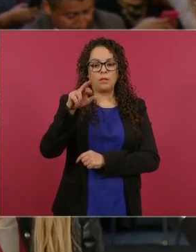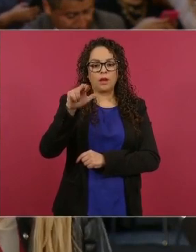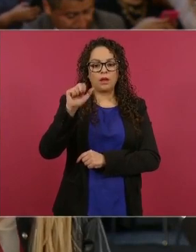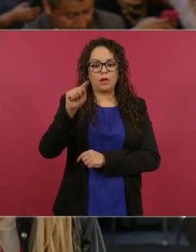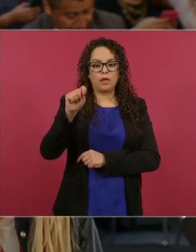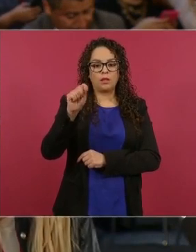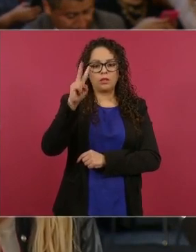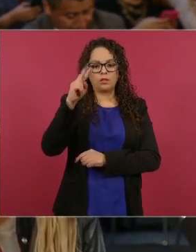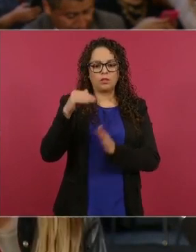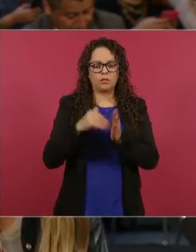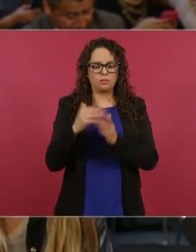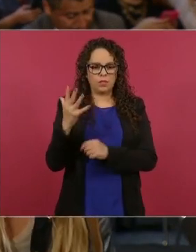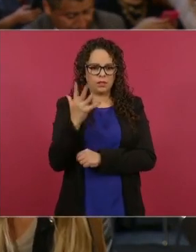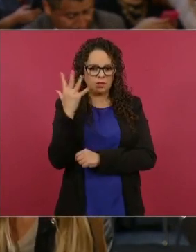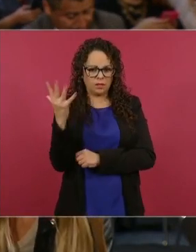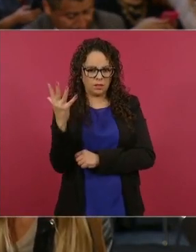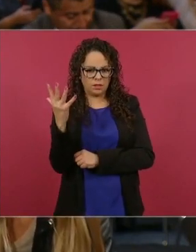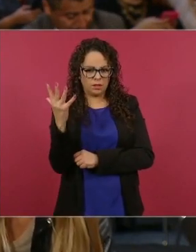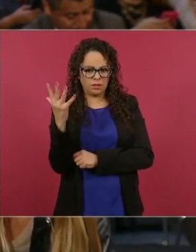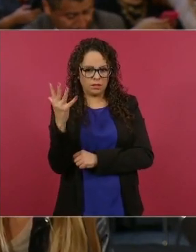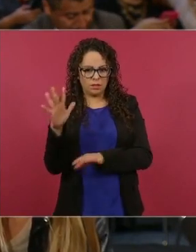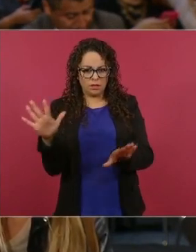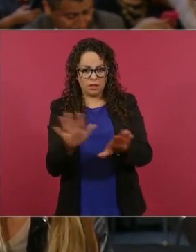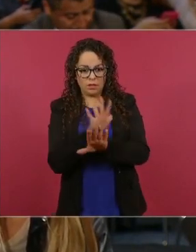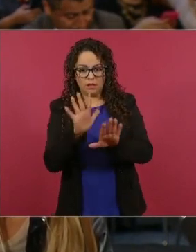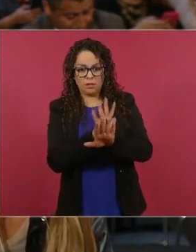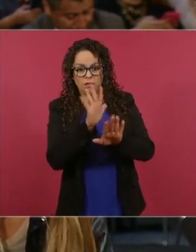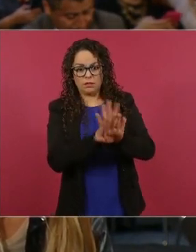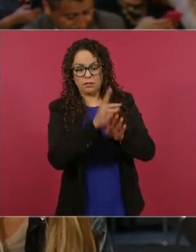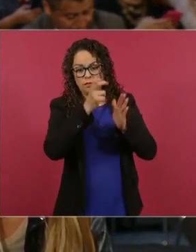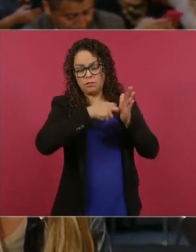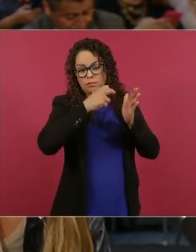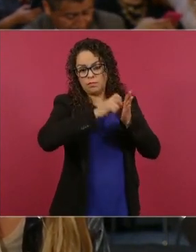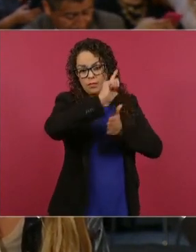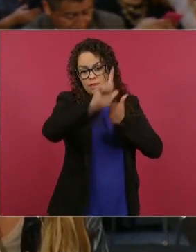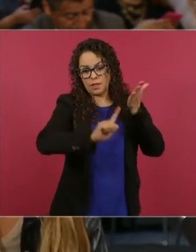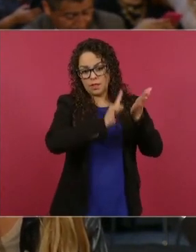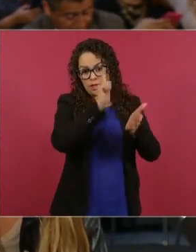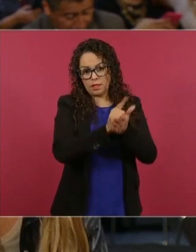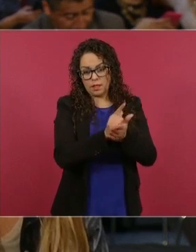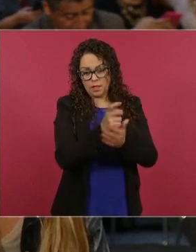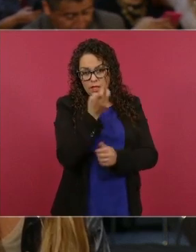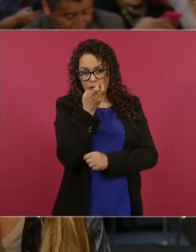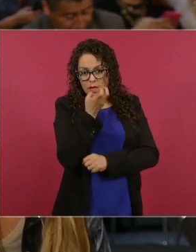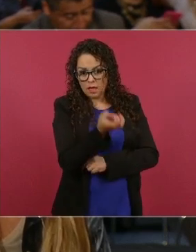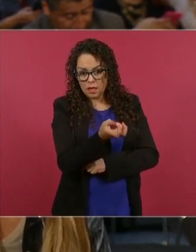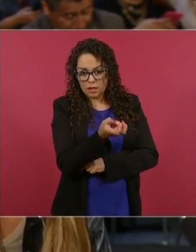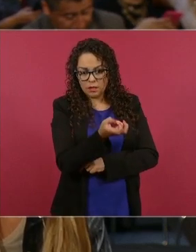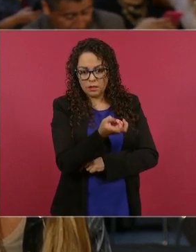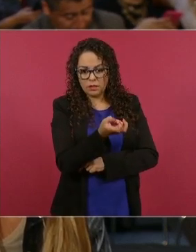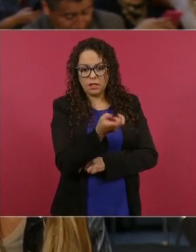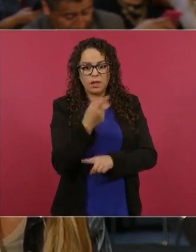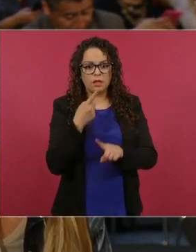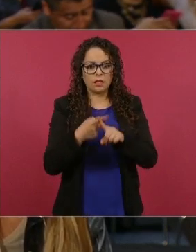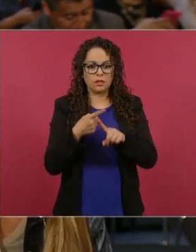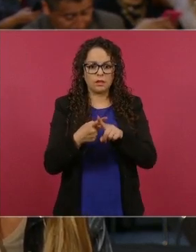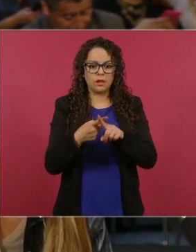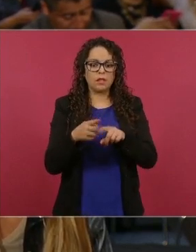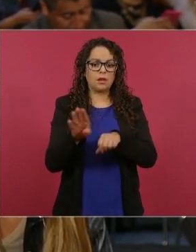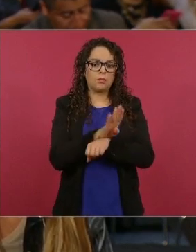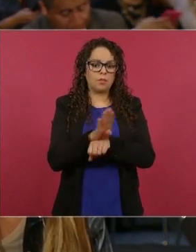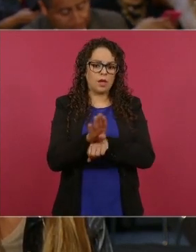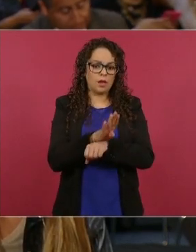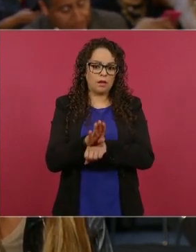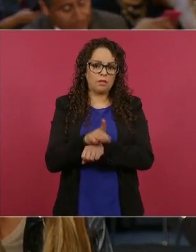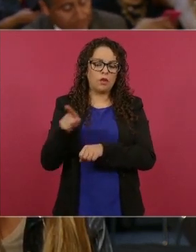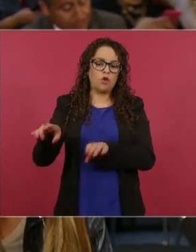2005 se estima que modificar la ley conforme a la propuesta podría beneficiar la valorización de